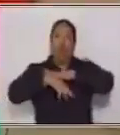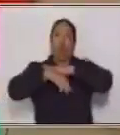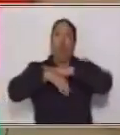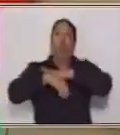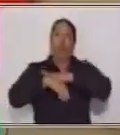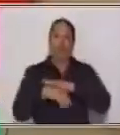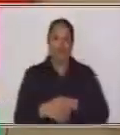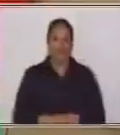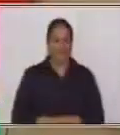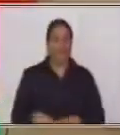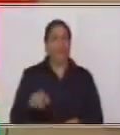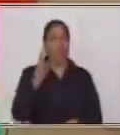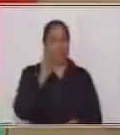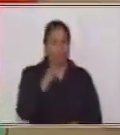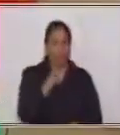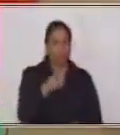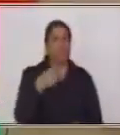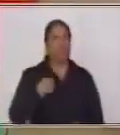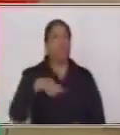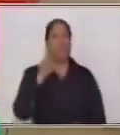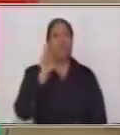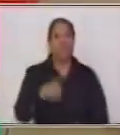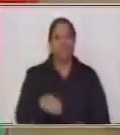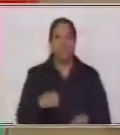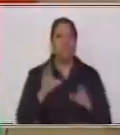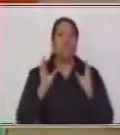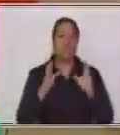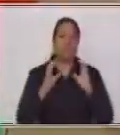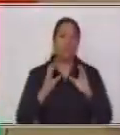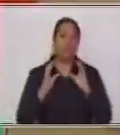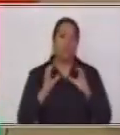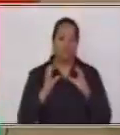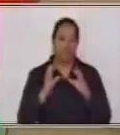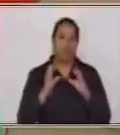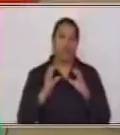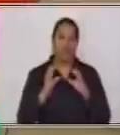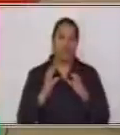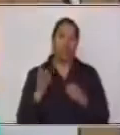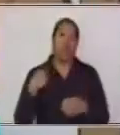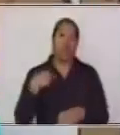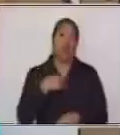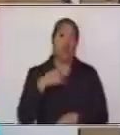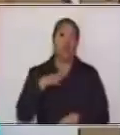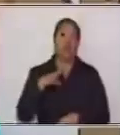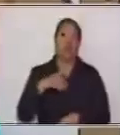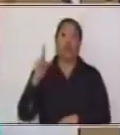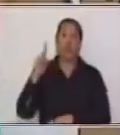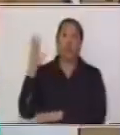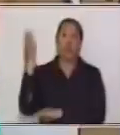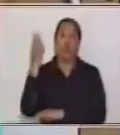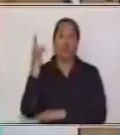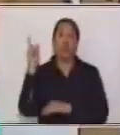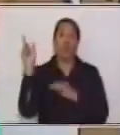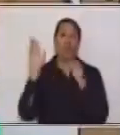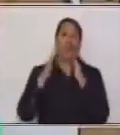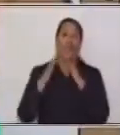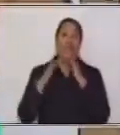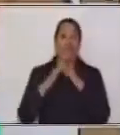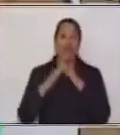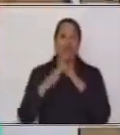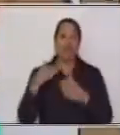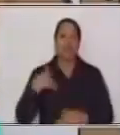ello que debemos de cuidarlos. Y si tenemos algún árbol en casa, ya sabemos que es necesario